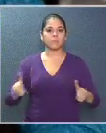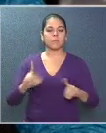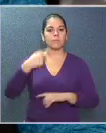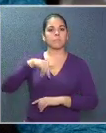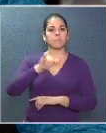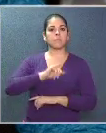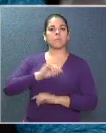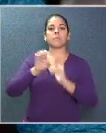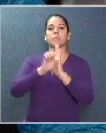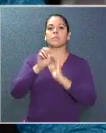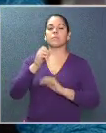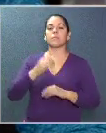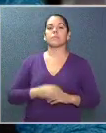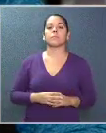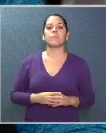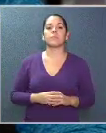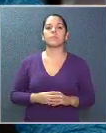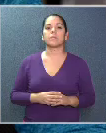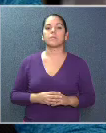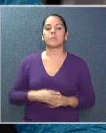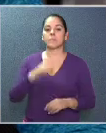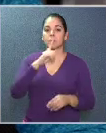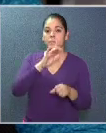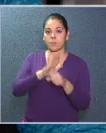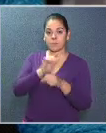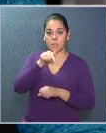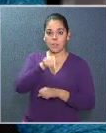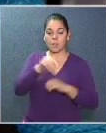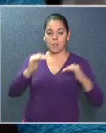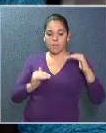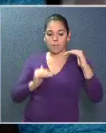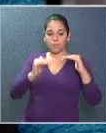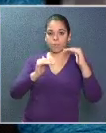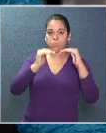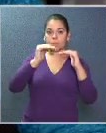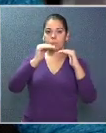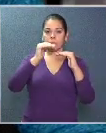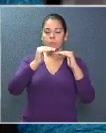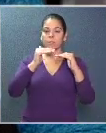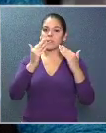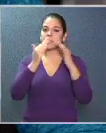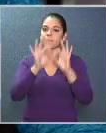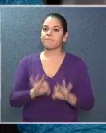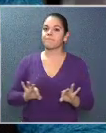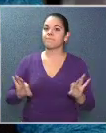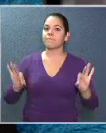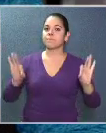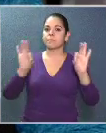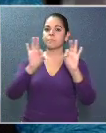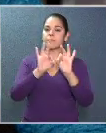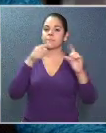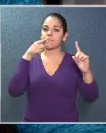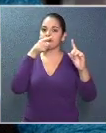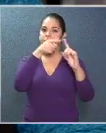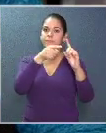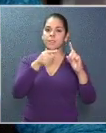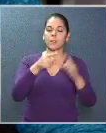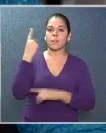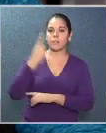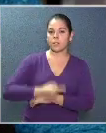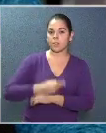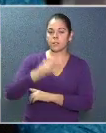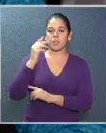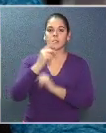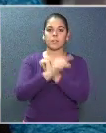como el nuestro. Garantizar ese delicado equilibrio es una de las principales obligaciones del Gobierno